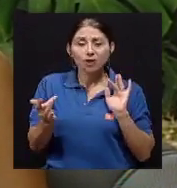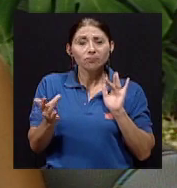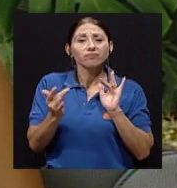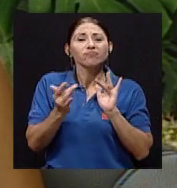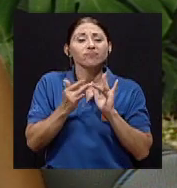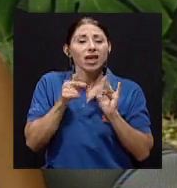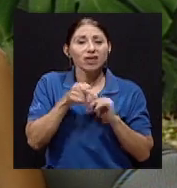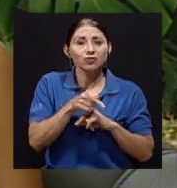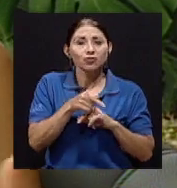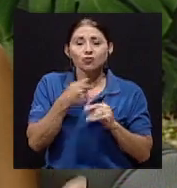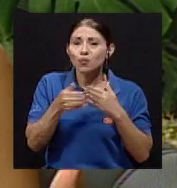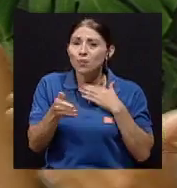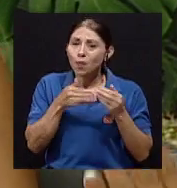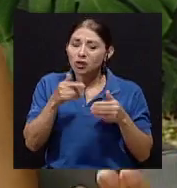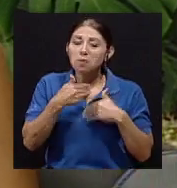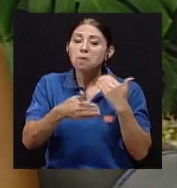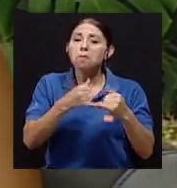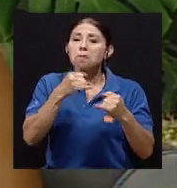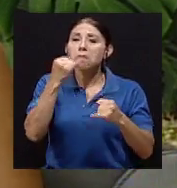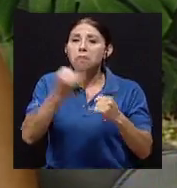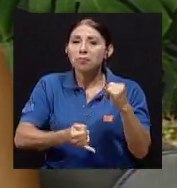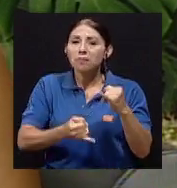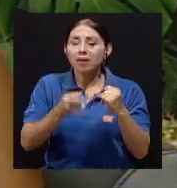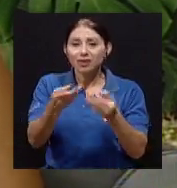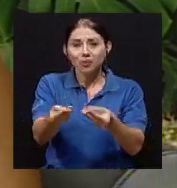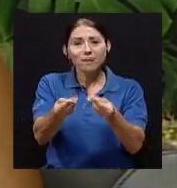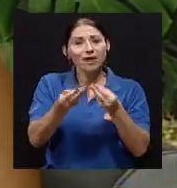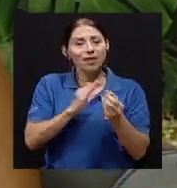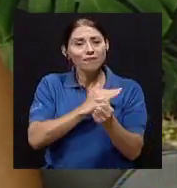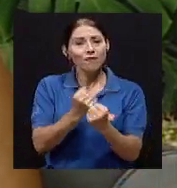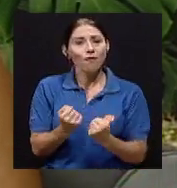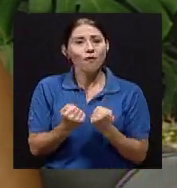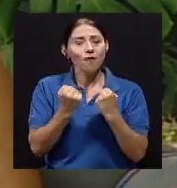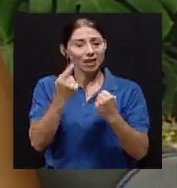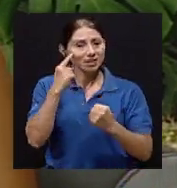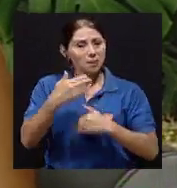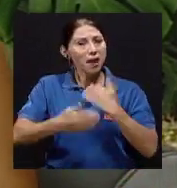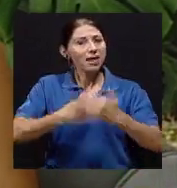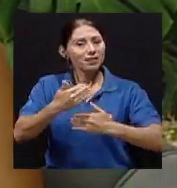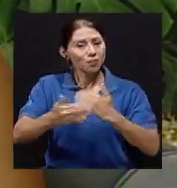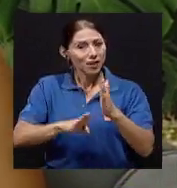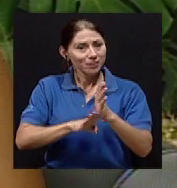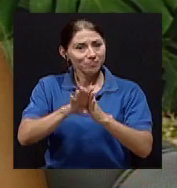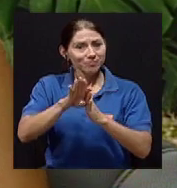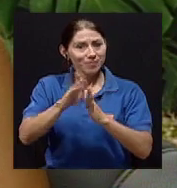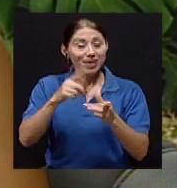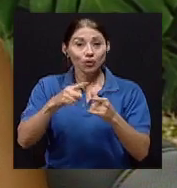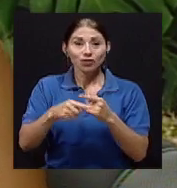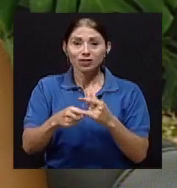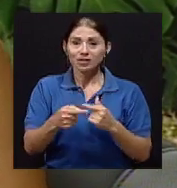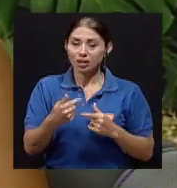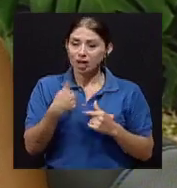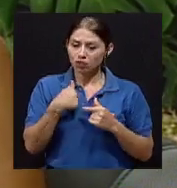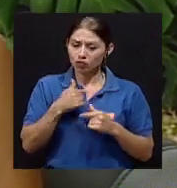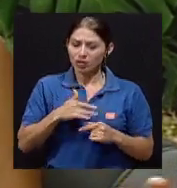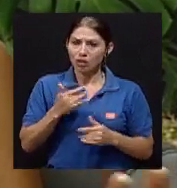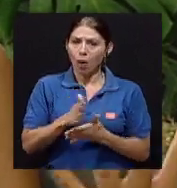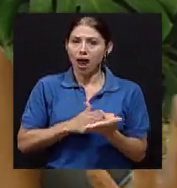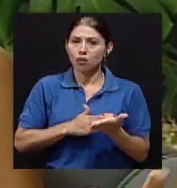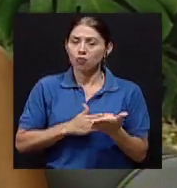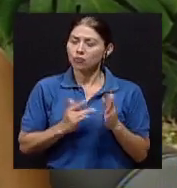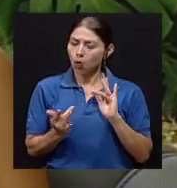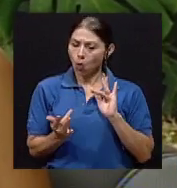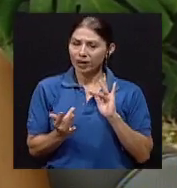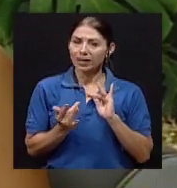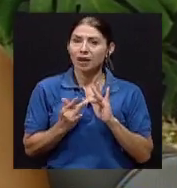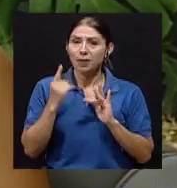aunque ande ahí medio de caída, pero eso va a pasar. Entonces, me va dar más recursos de fortaleza para salir adelante. Entonces, conectarme con lo que estoy sintiendo para poder